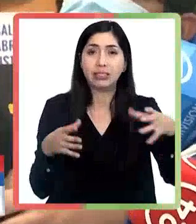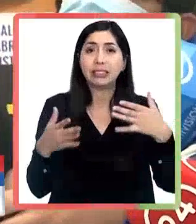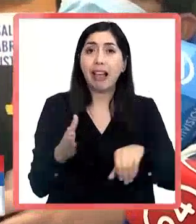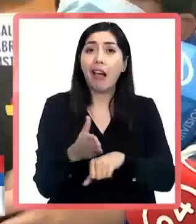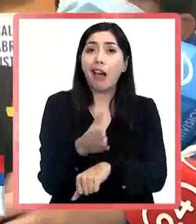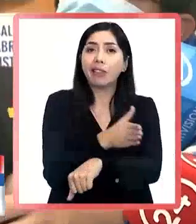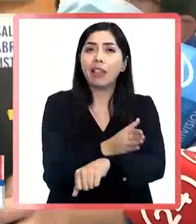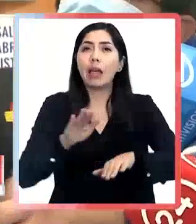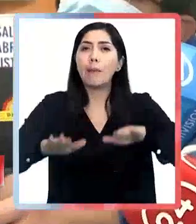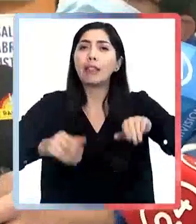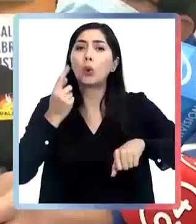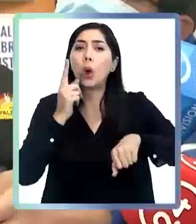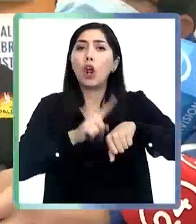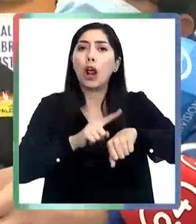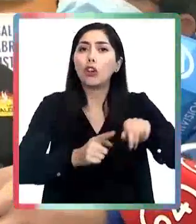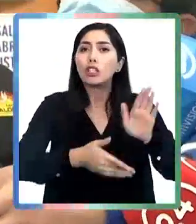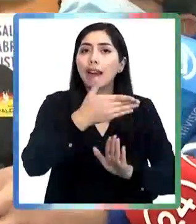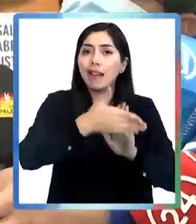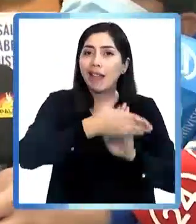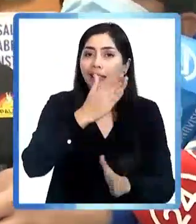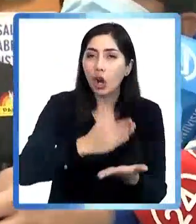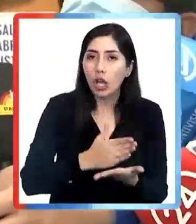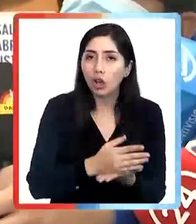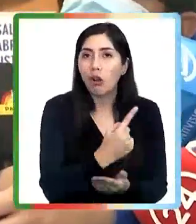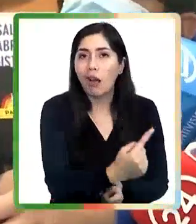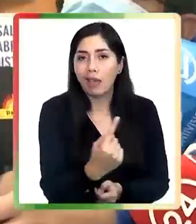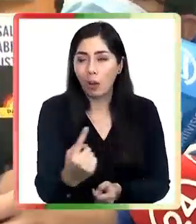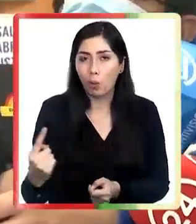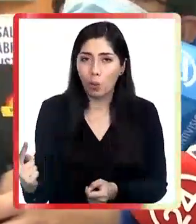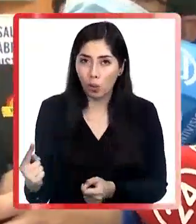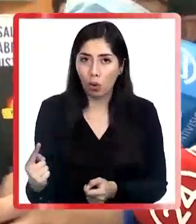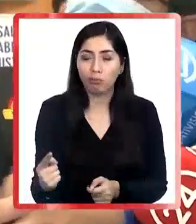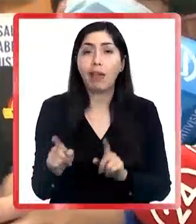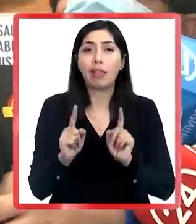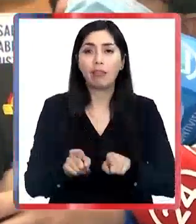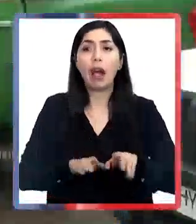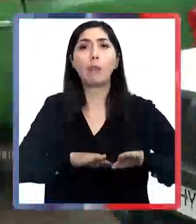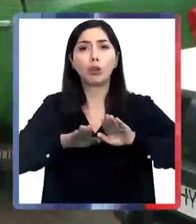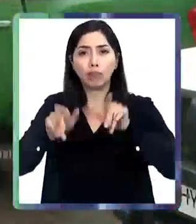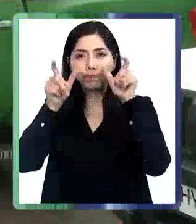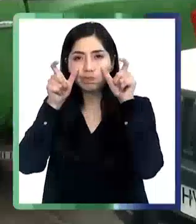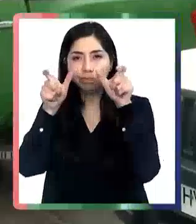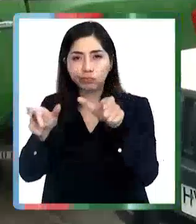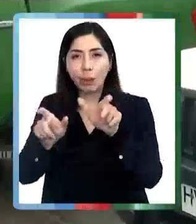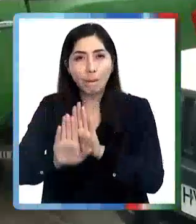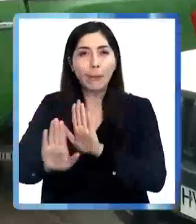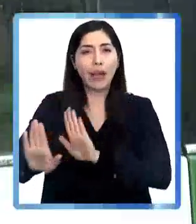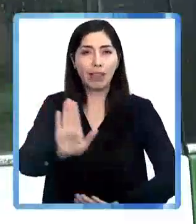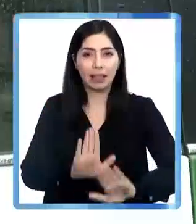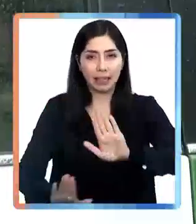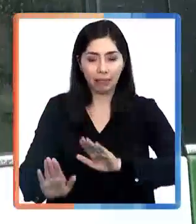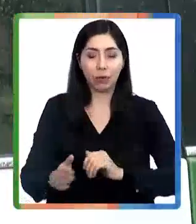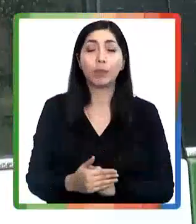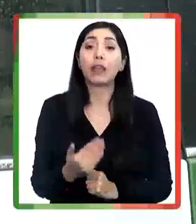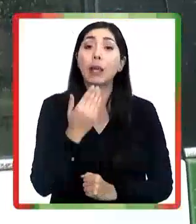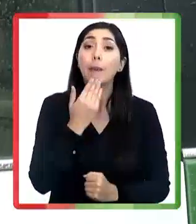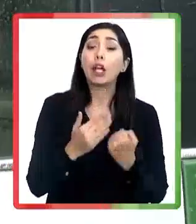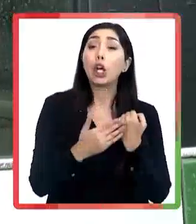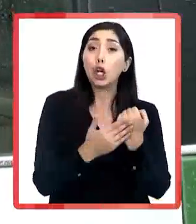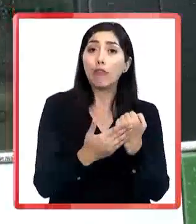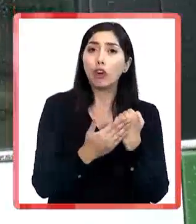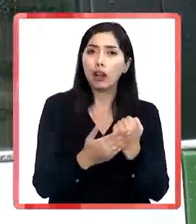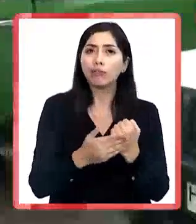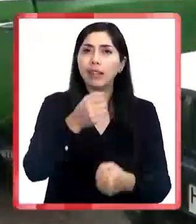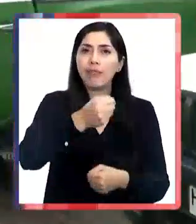establecido de acuerdo al horario salida con la definidad de que cada establecimiento se vea favorecido por estos paraderos preventivos. También colaborarán en el